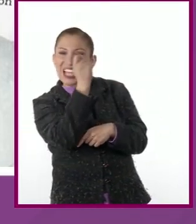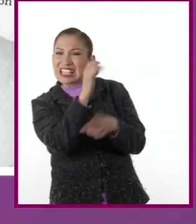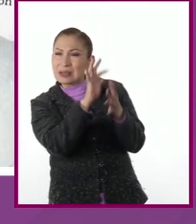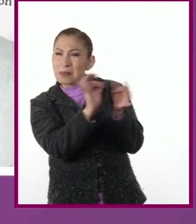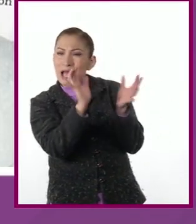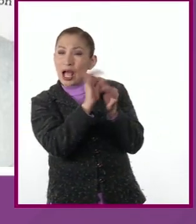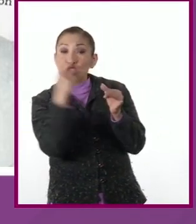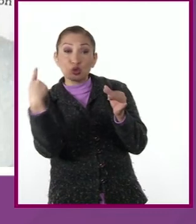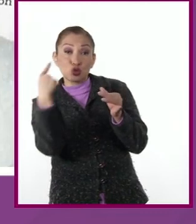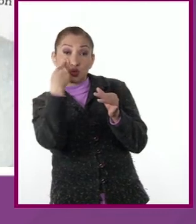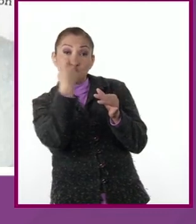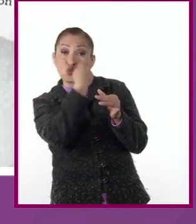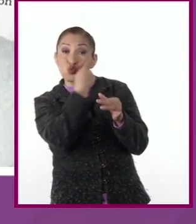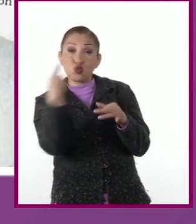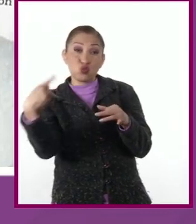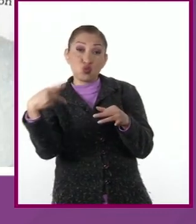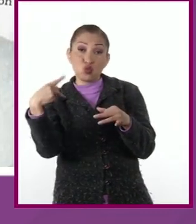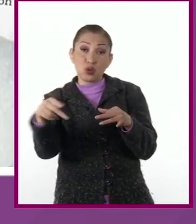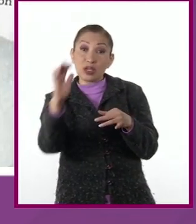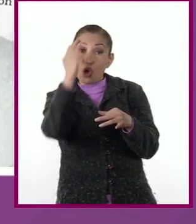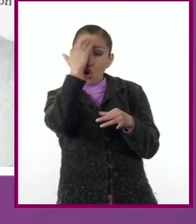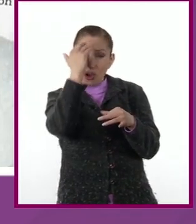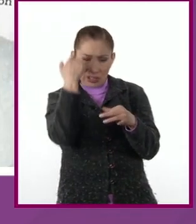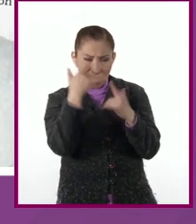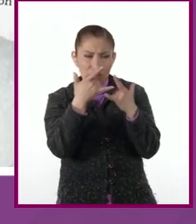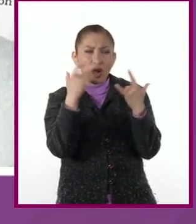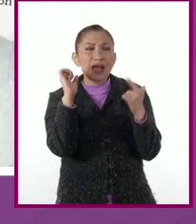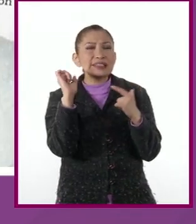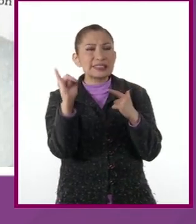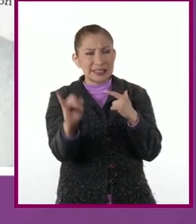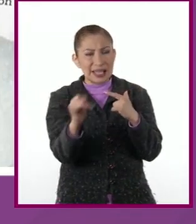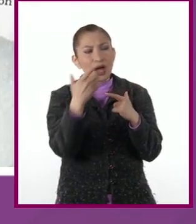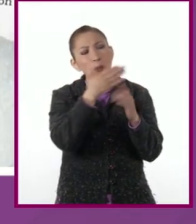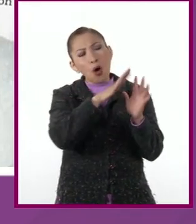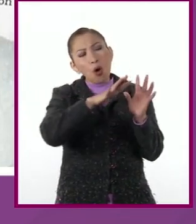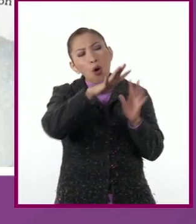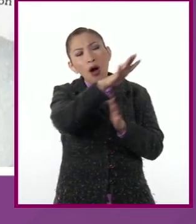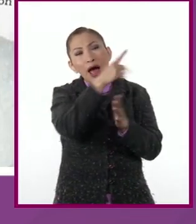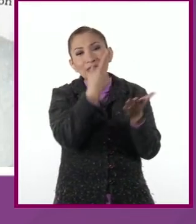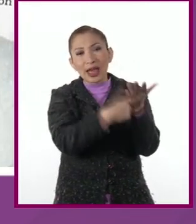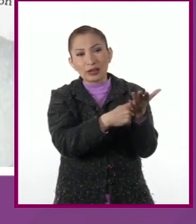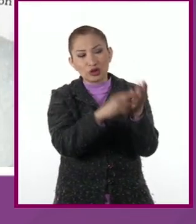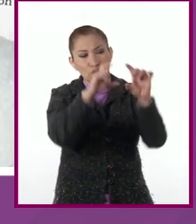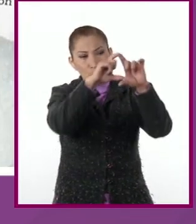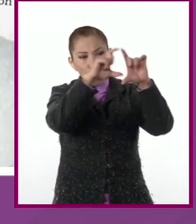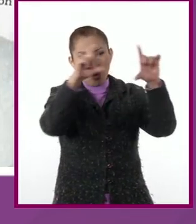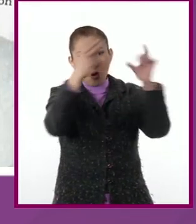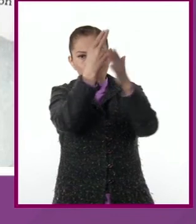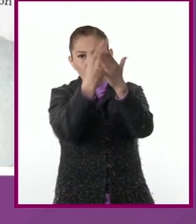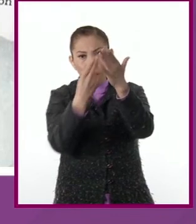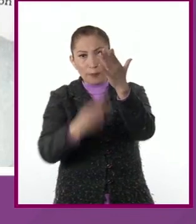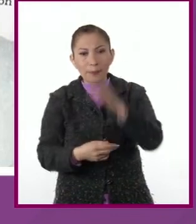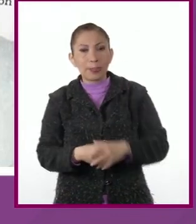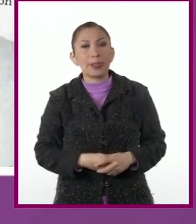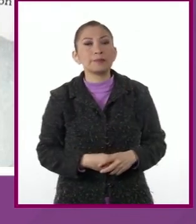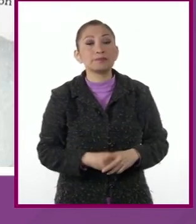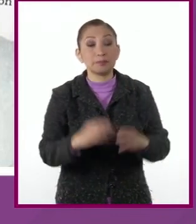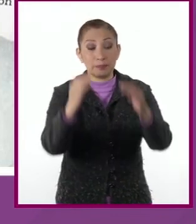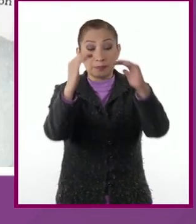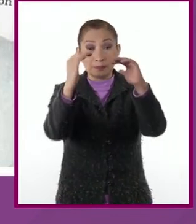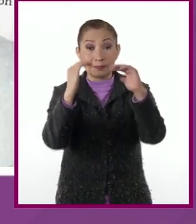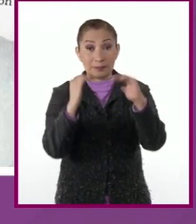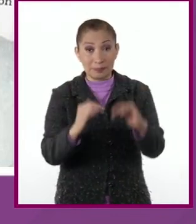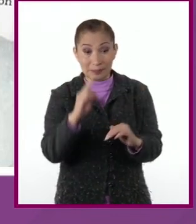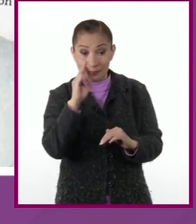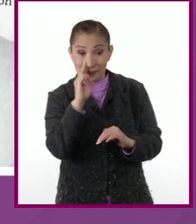desde su perspectiva y conocimiento acerca de las escenas que ahí están representadas. En el segundo